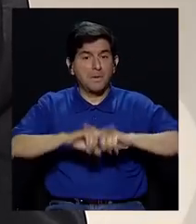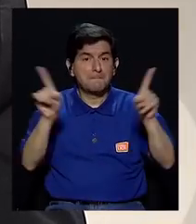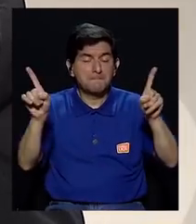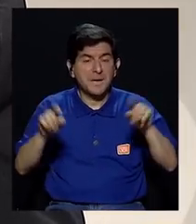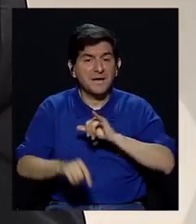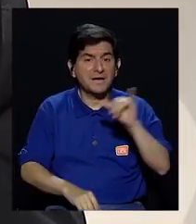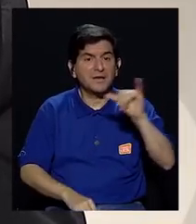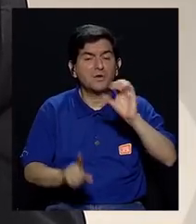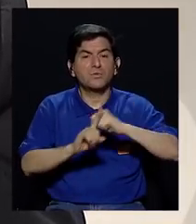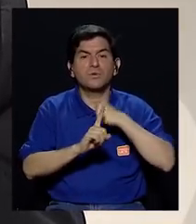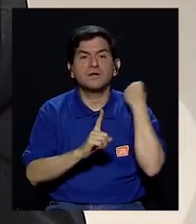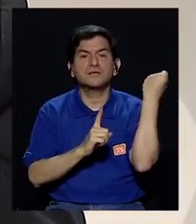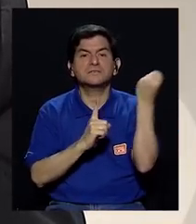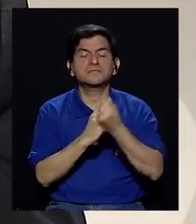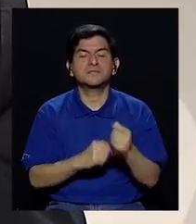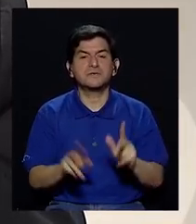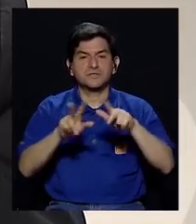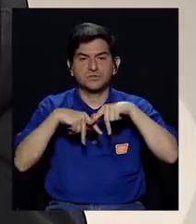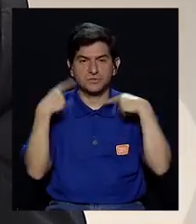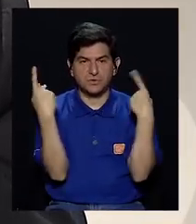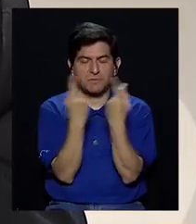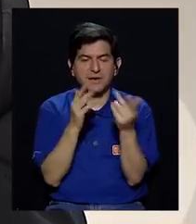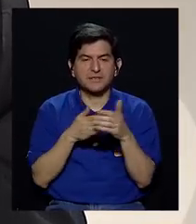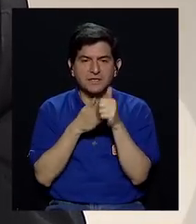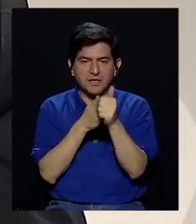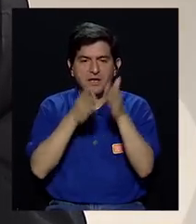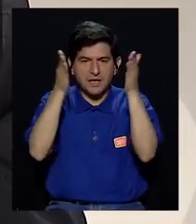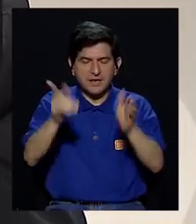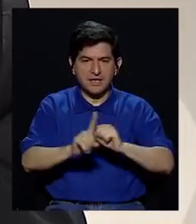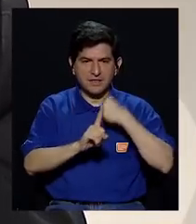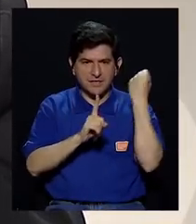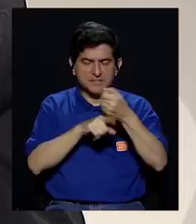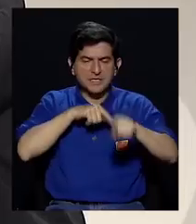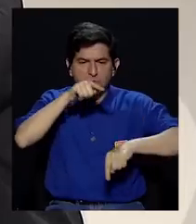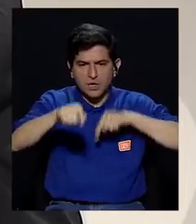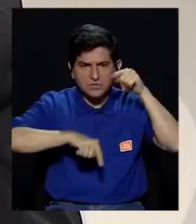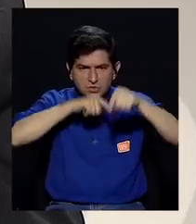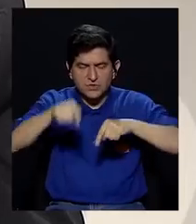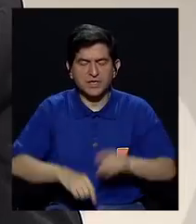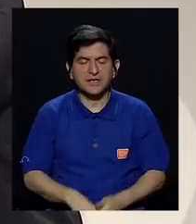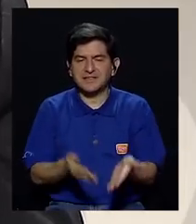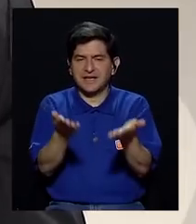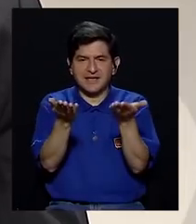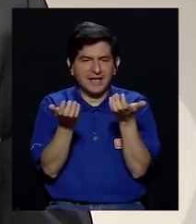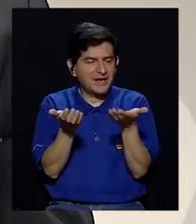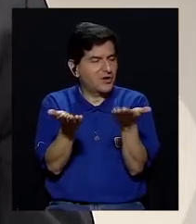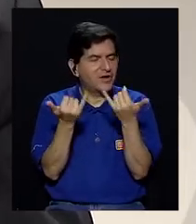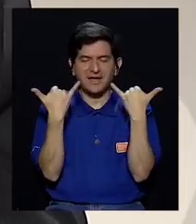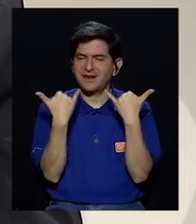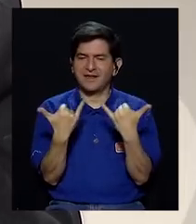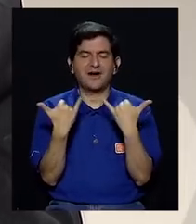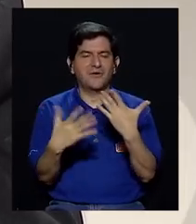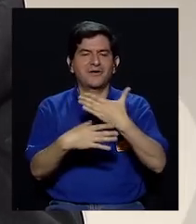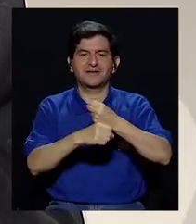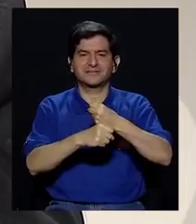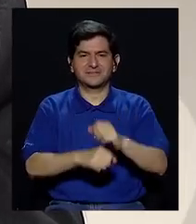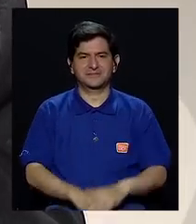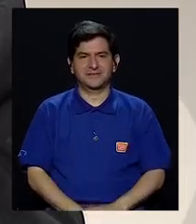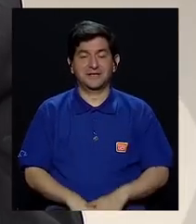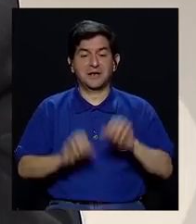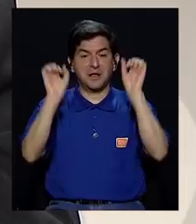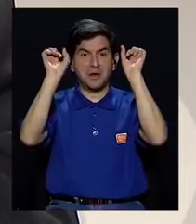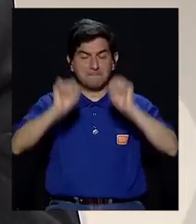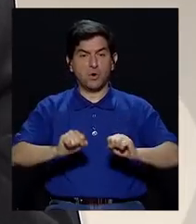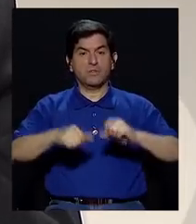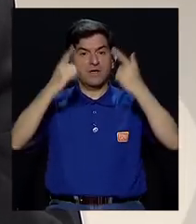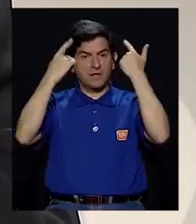Pero mucho también tiene que ver con que ese partido y sus dirigentes estén en condiciones de hacer la autocrítica que no han querido hacer todavía. ¿De acuerdo? Como